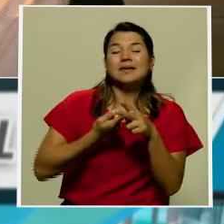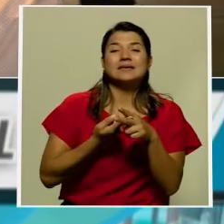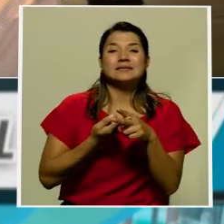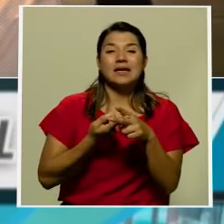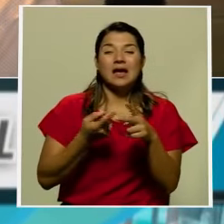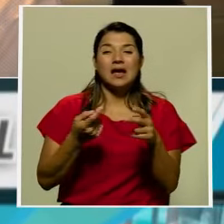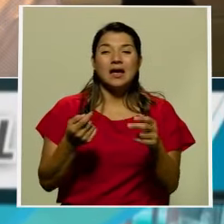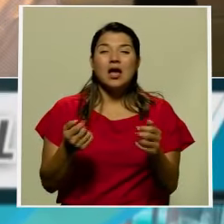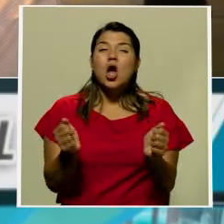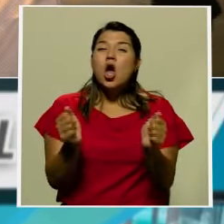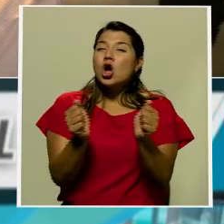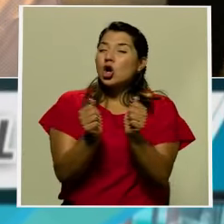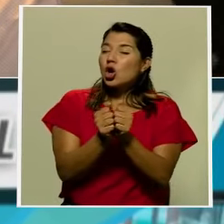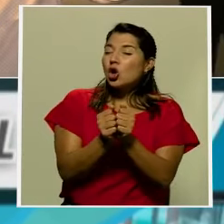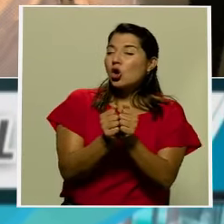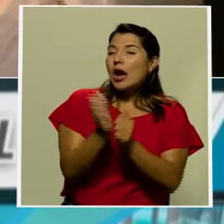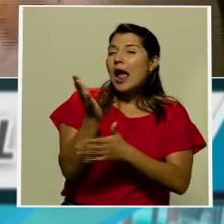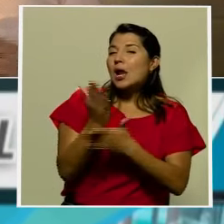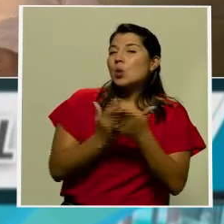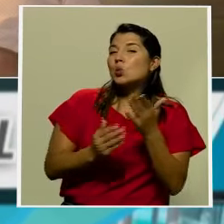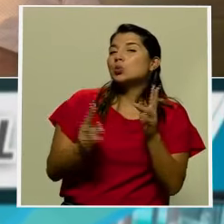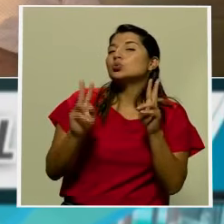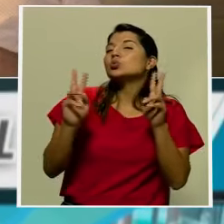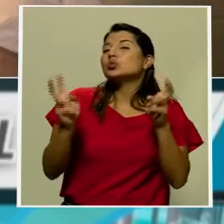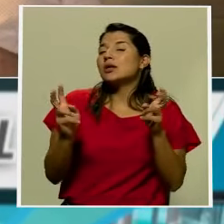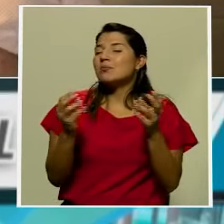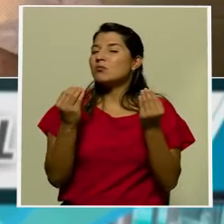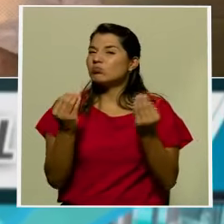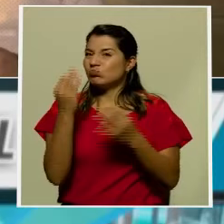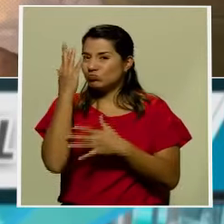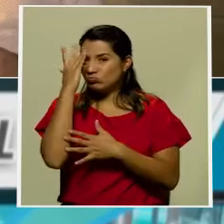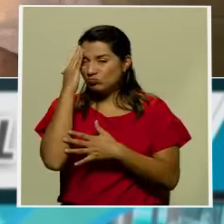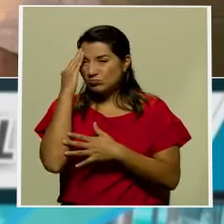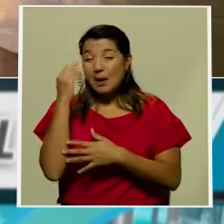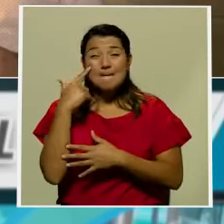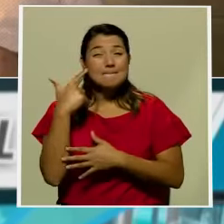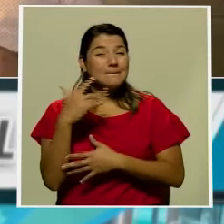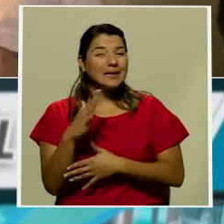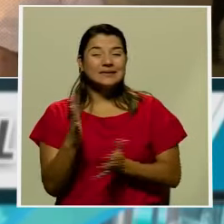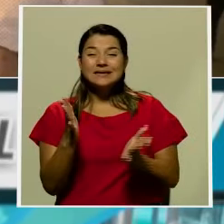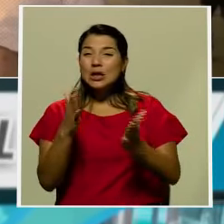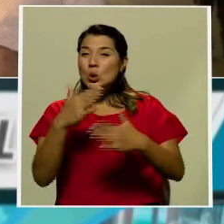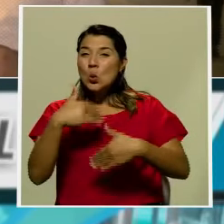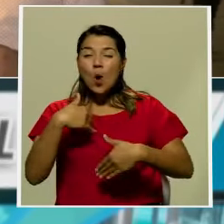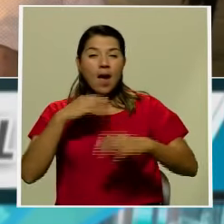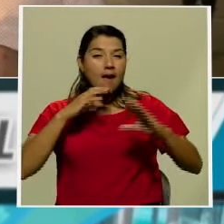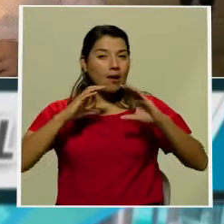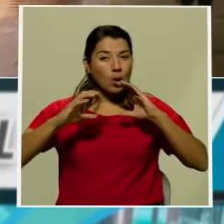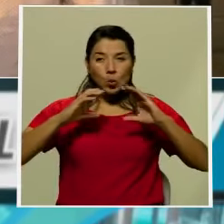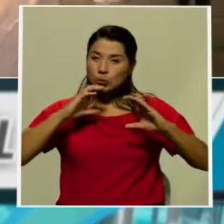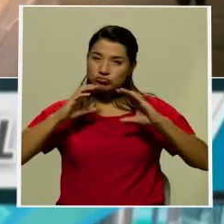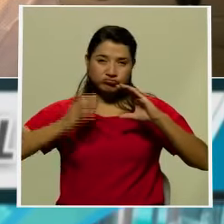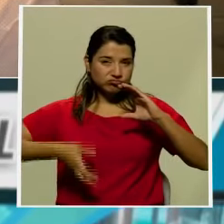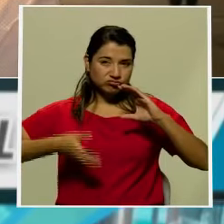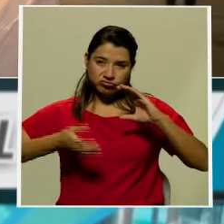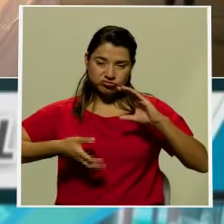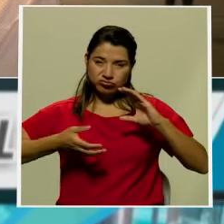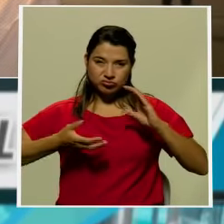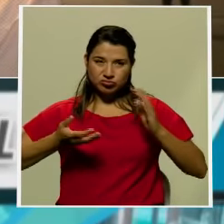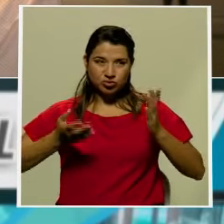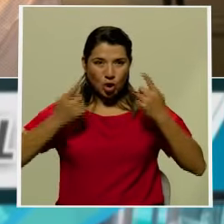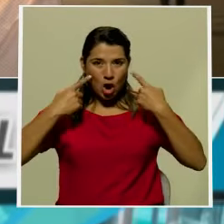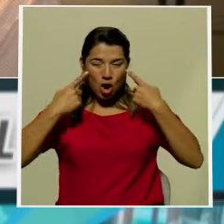preocupan parece haber dificultades para el diálogo para entenderse la duda es